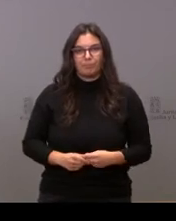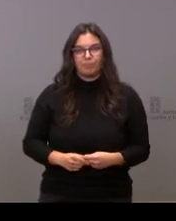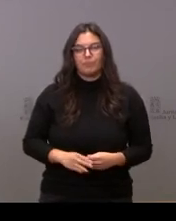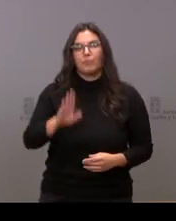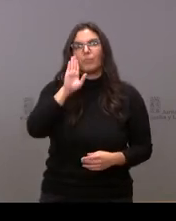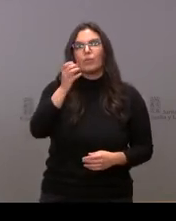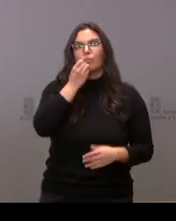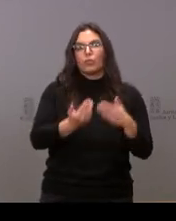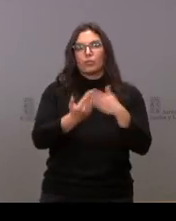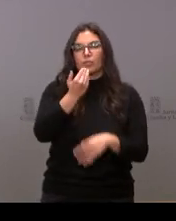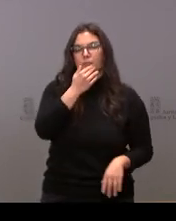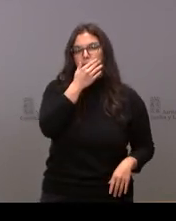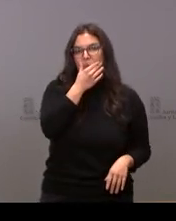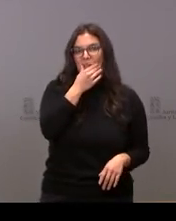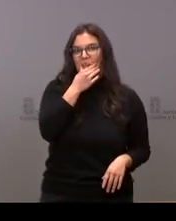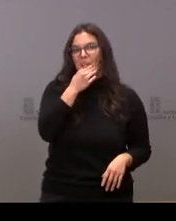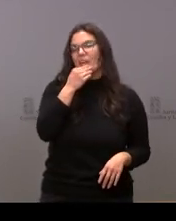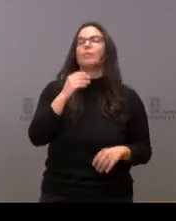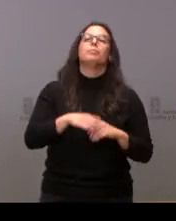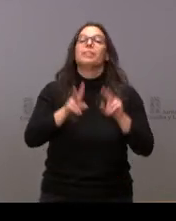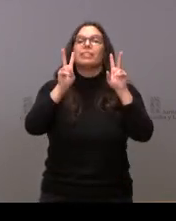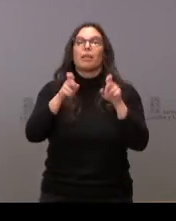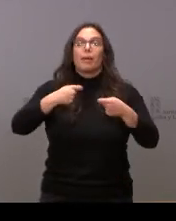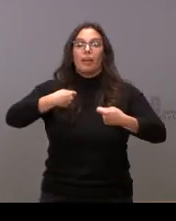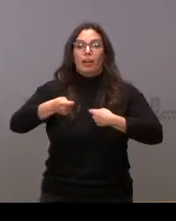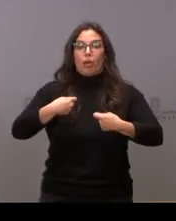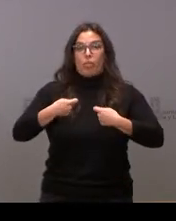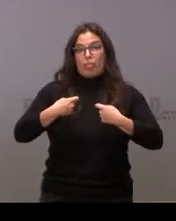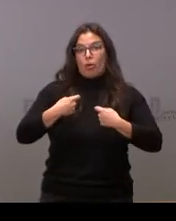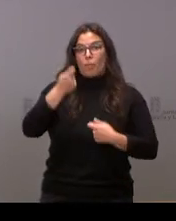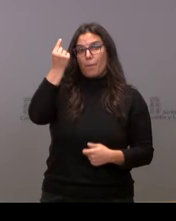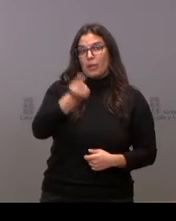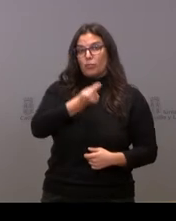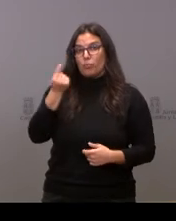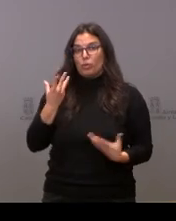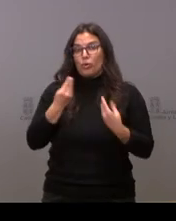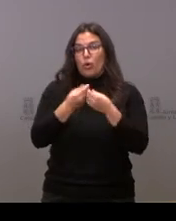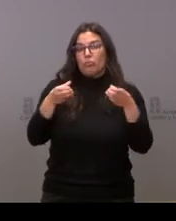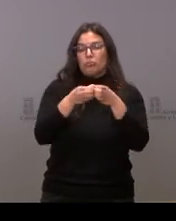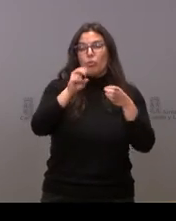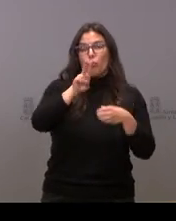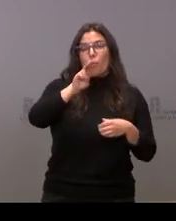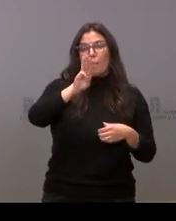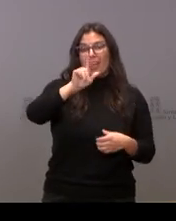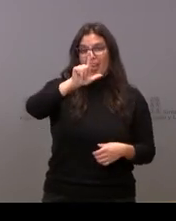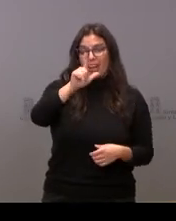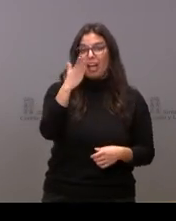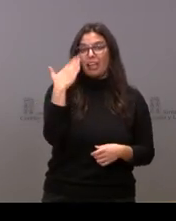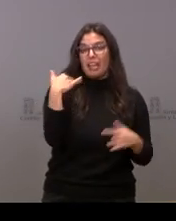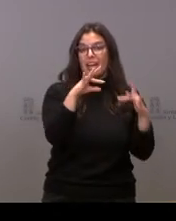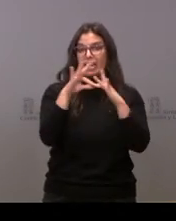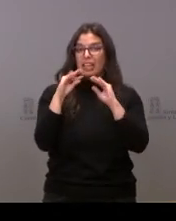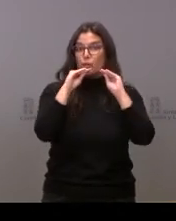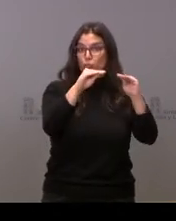Hola, muy buenos días. A propósito de la negociación presupuestaria con UPL, ayer manifestaba a su líder que estaba